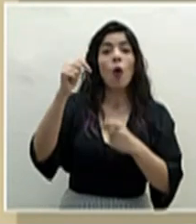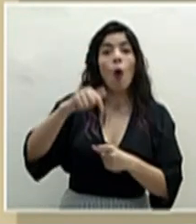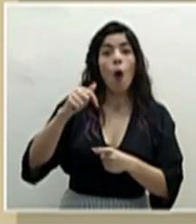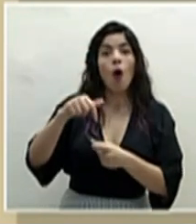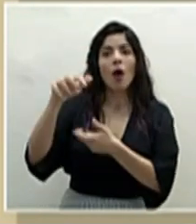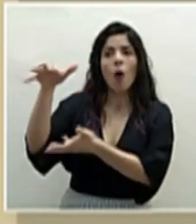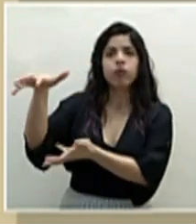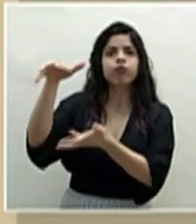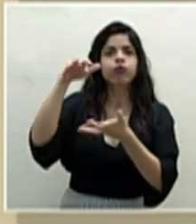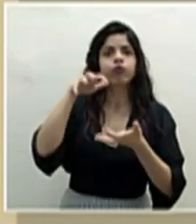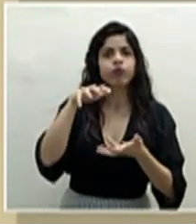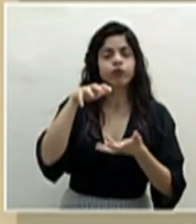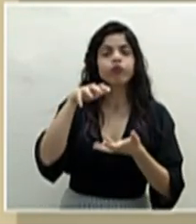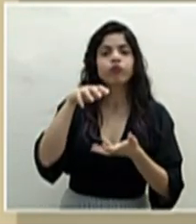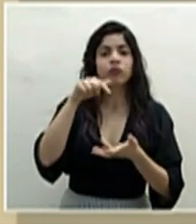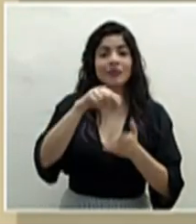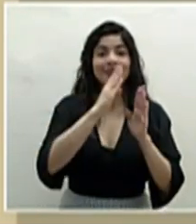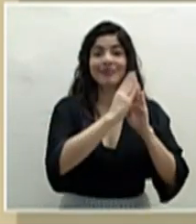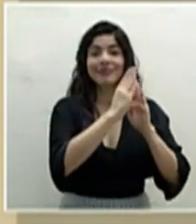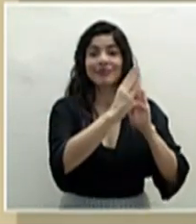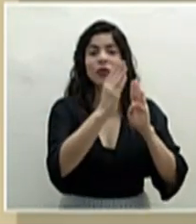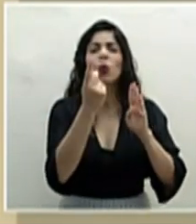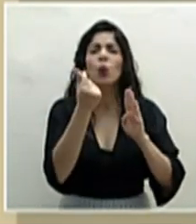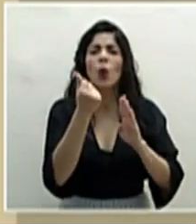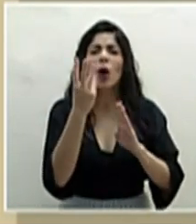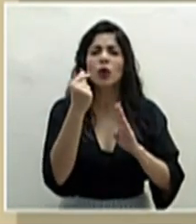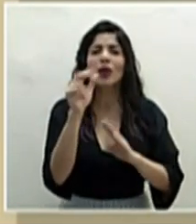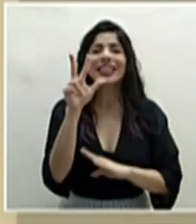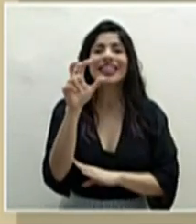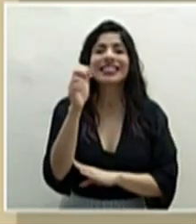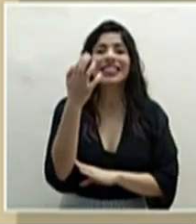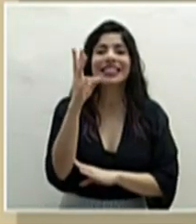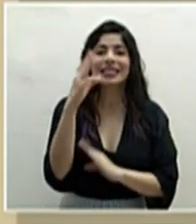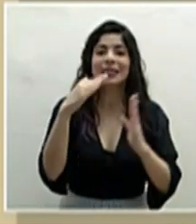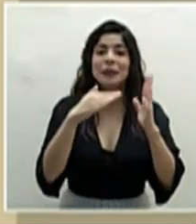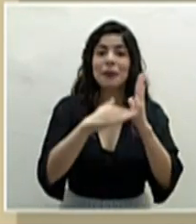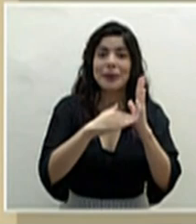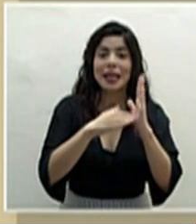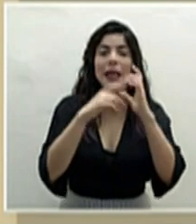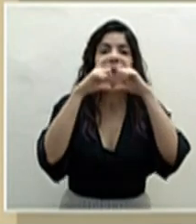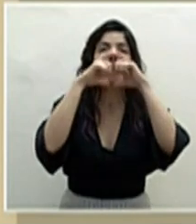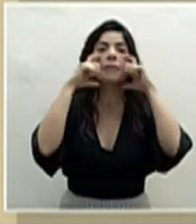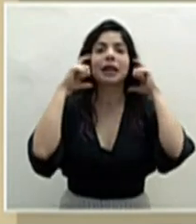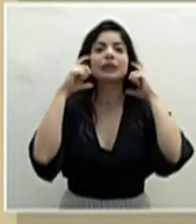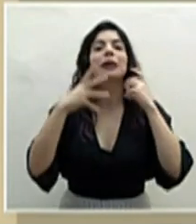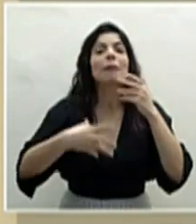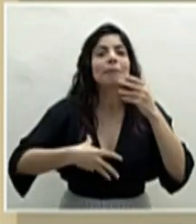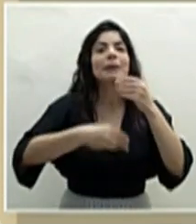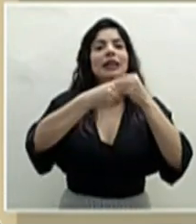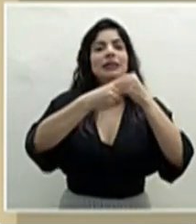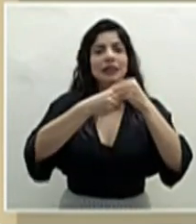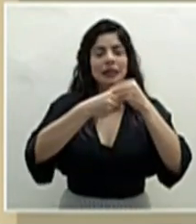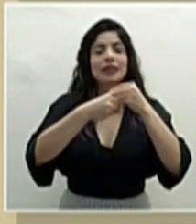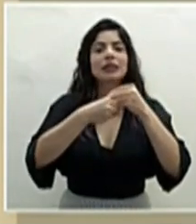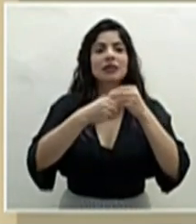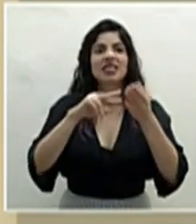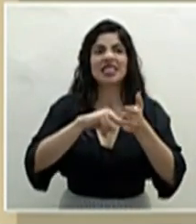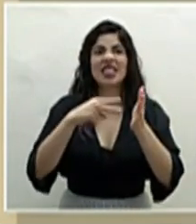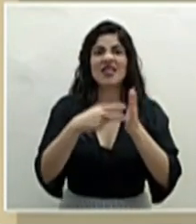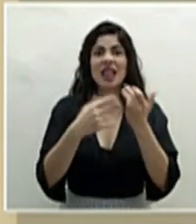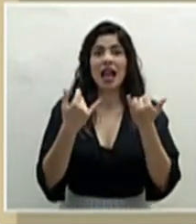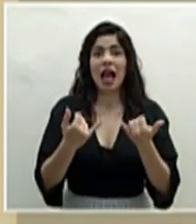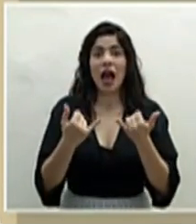ingresaron a el Aldi 316.000 mascarillas adicionales y tenemos